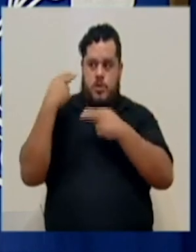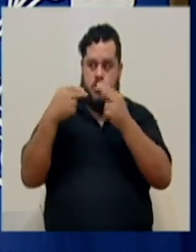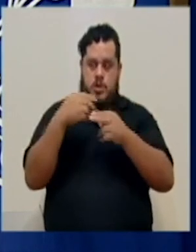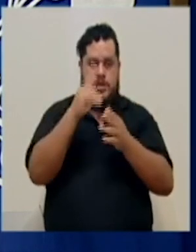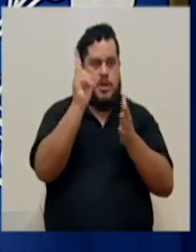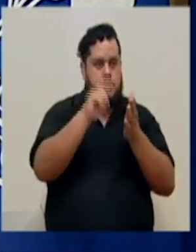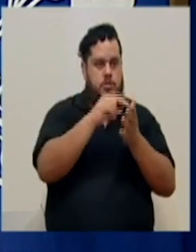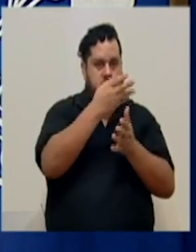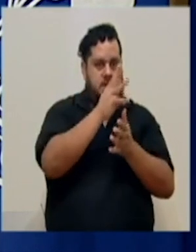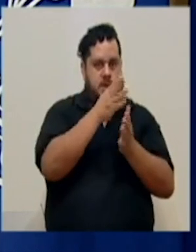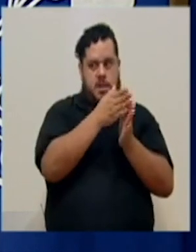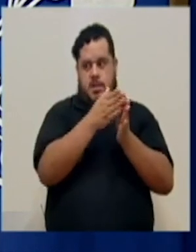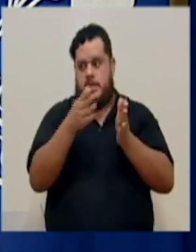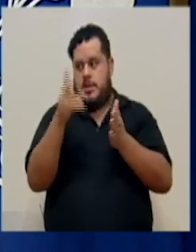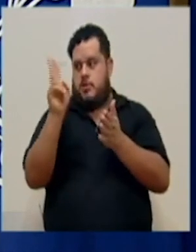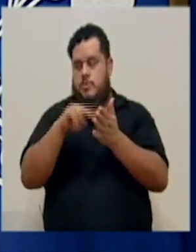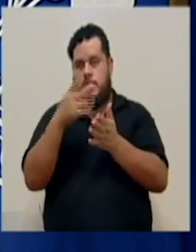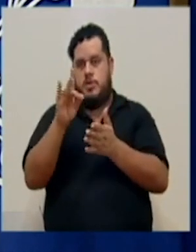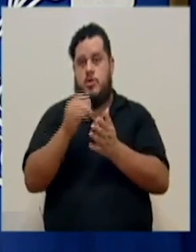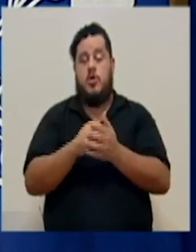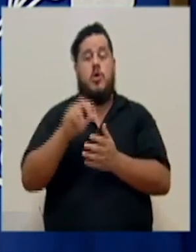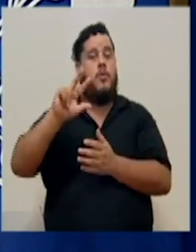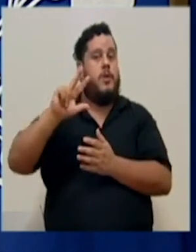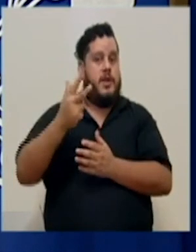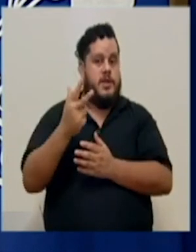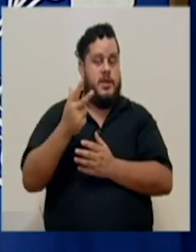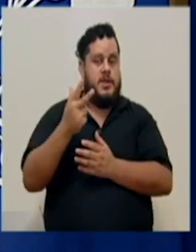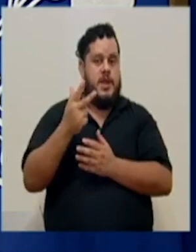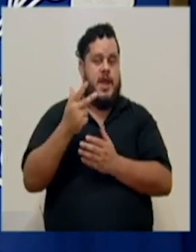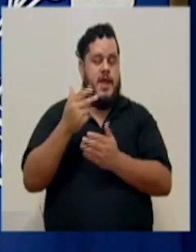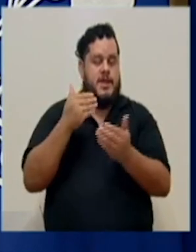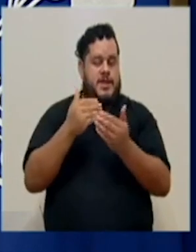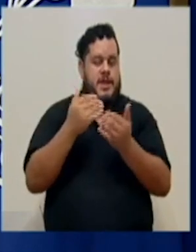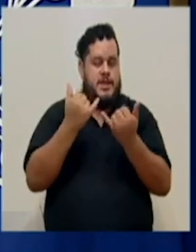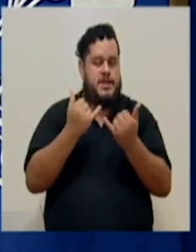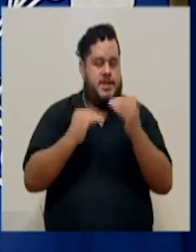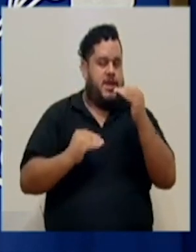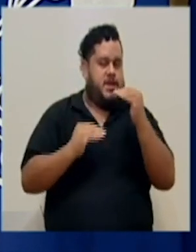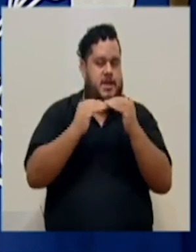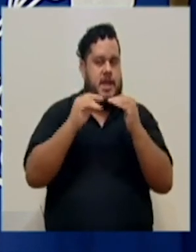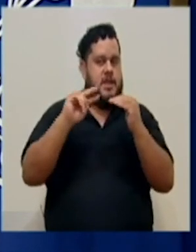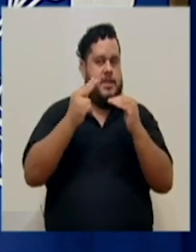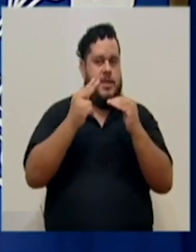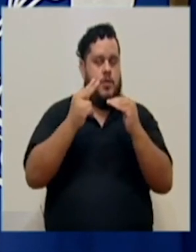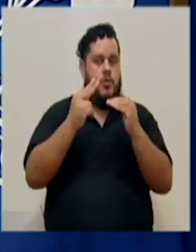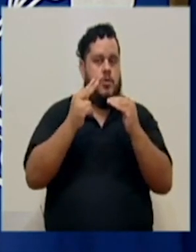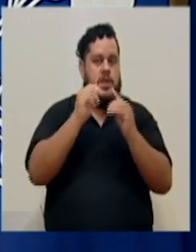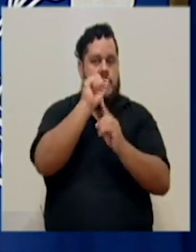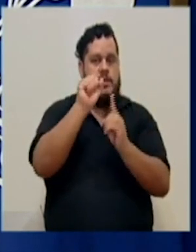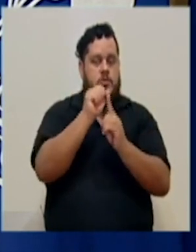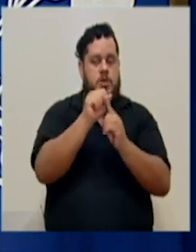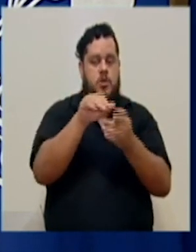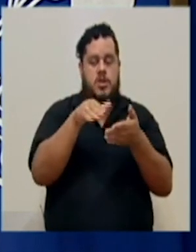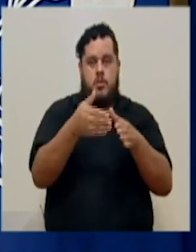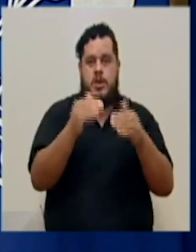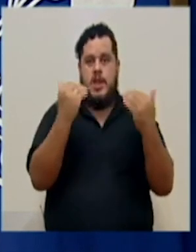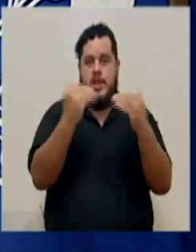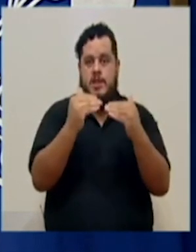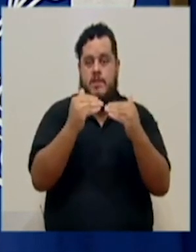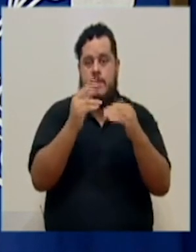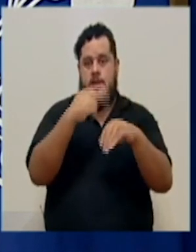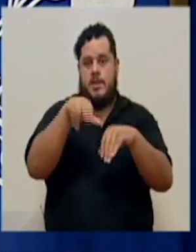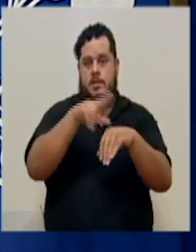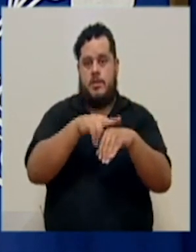al 2018, como la tercera y casi ya alcanzando segunda causa de muerte a nivel nacional,